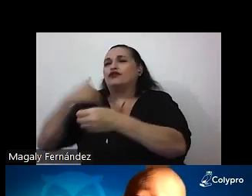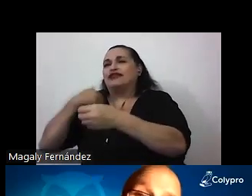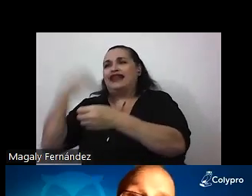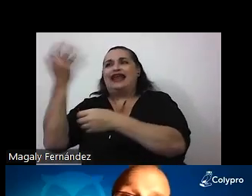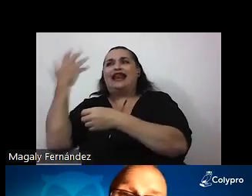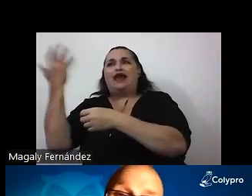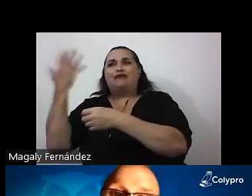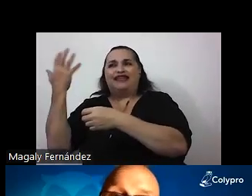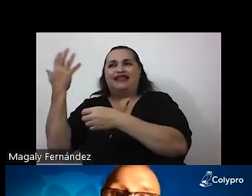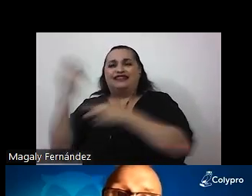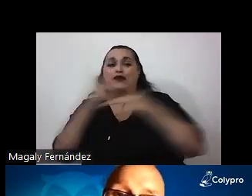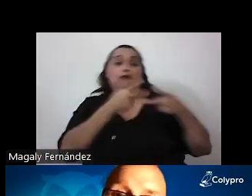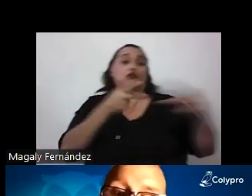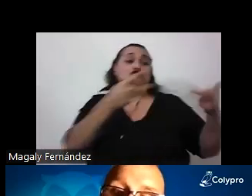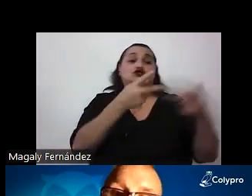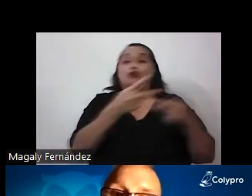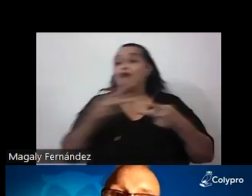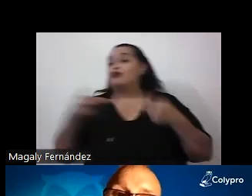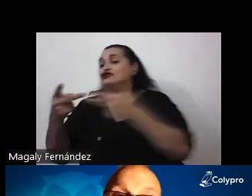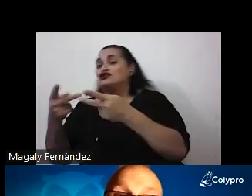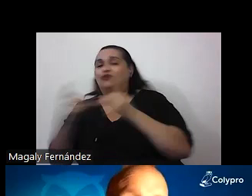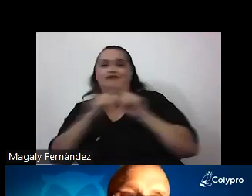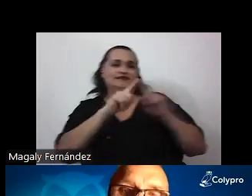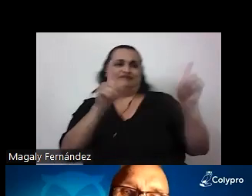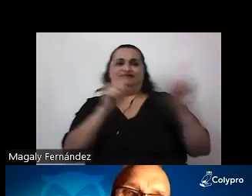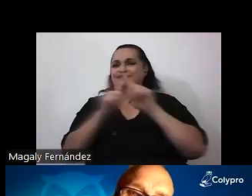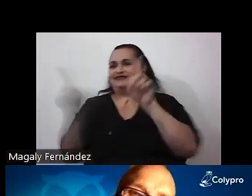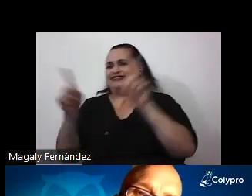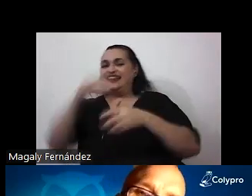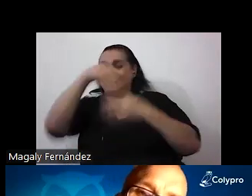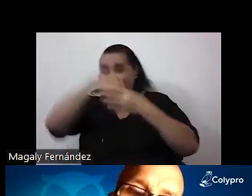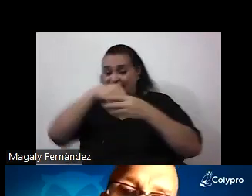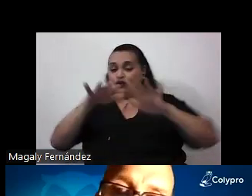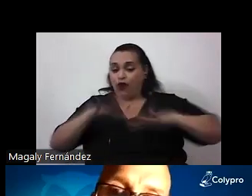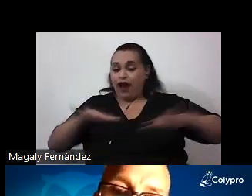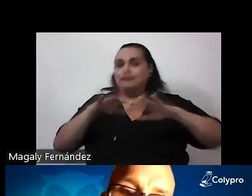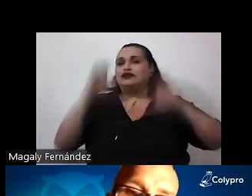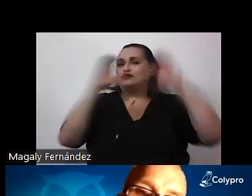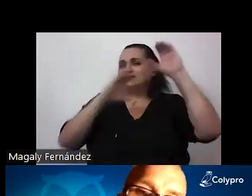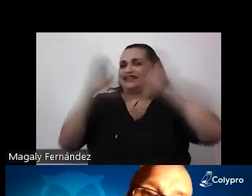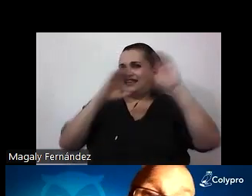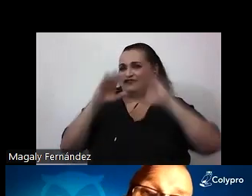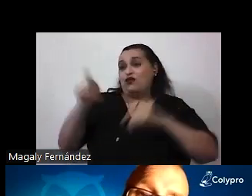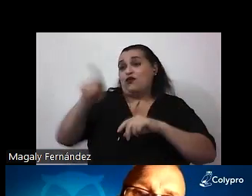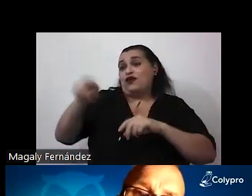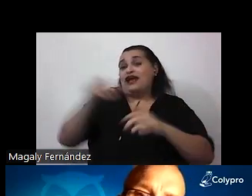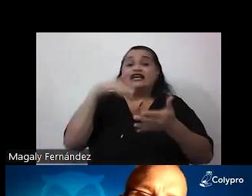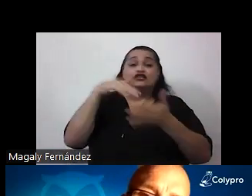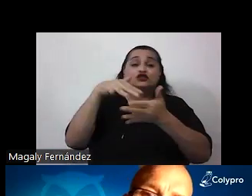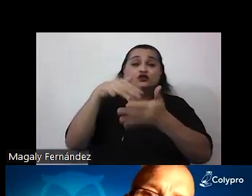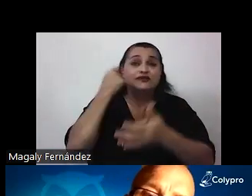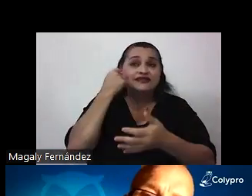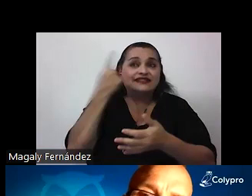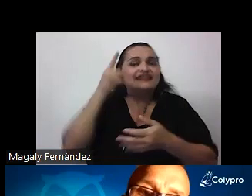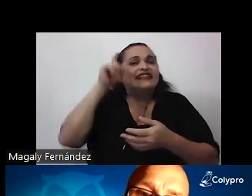hay posturas encontradas incluso dentro del ámbito científico esto los estudiantes las estudiantes tienen que comprenderlo